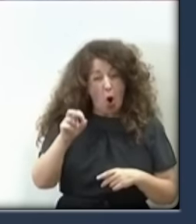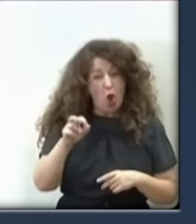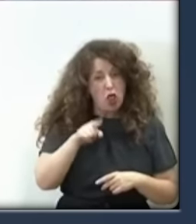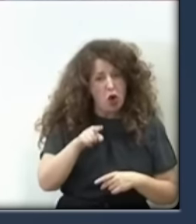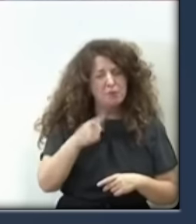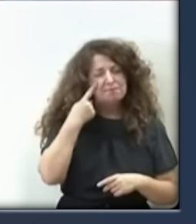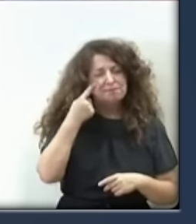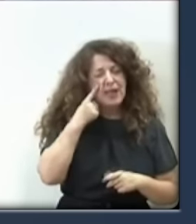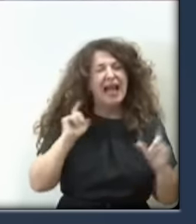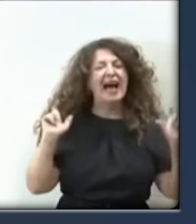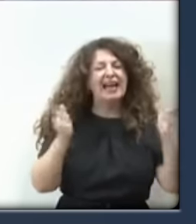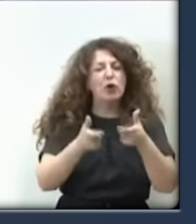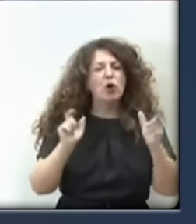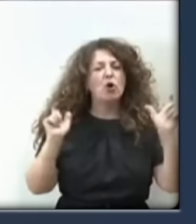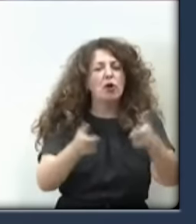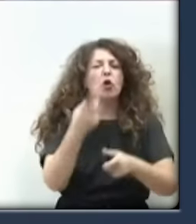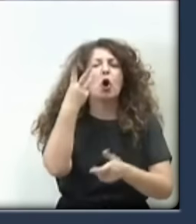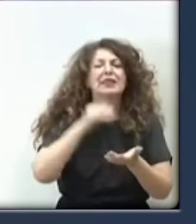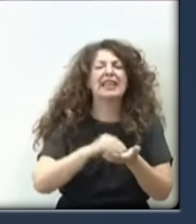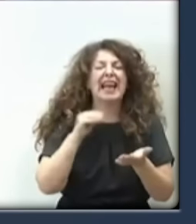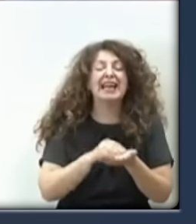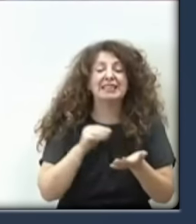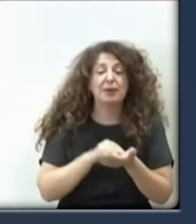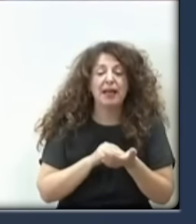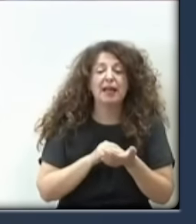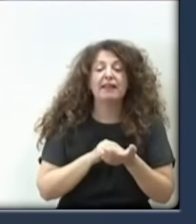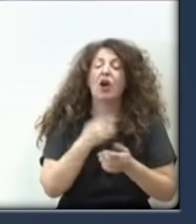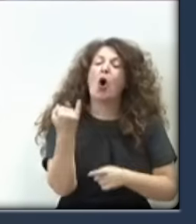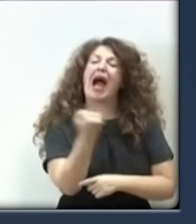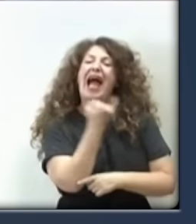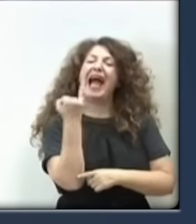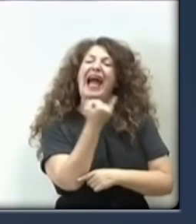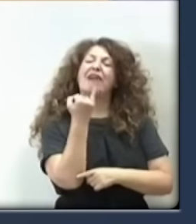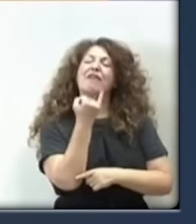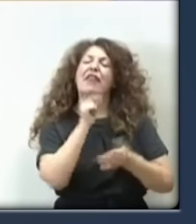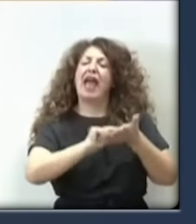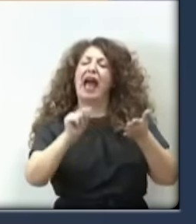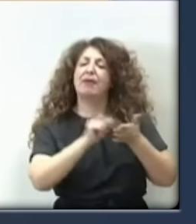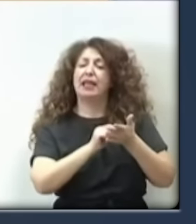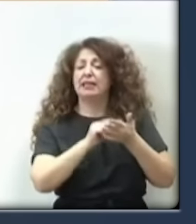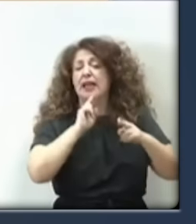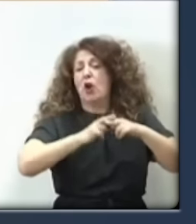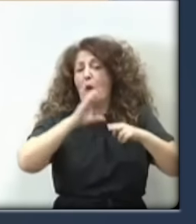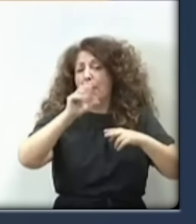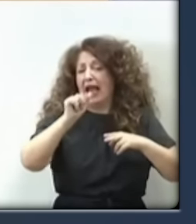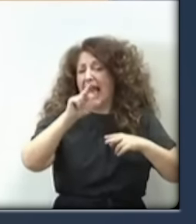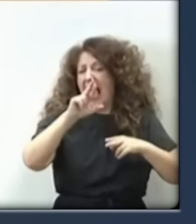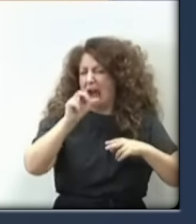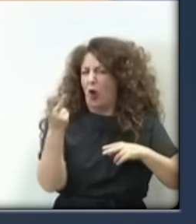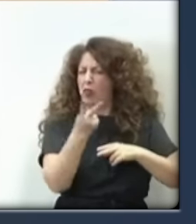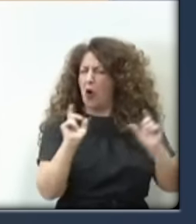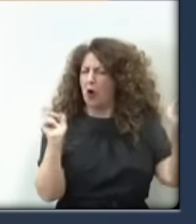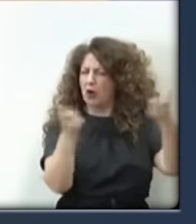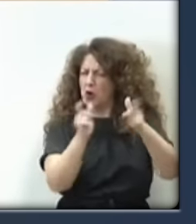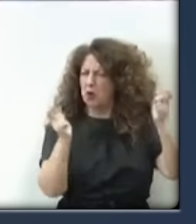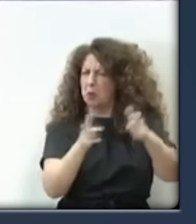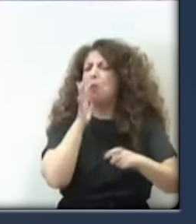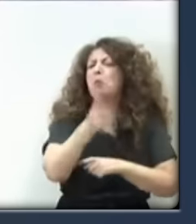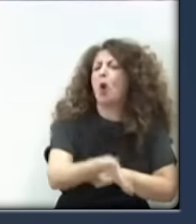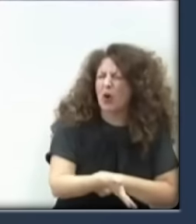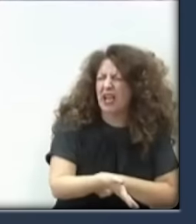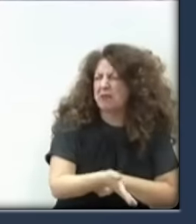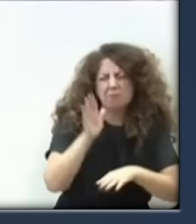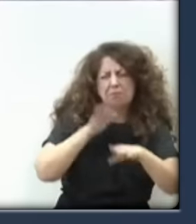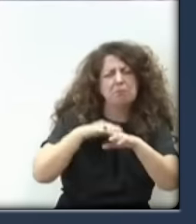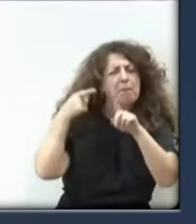juntó tres veces con Carlos en la hacienda, su jefe de gabinete. Explíquenos o responda por qué y para qué y qué pinta usted en la trama de las